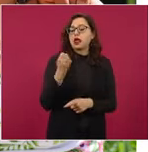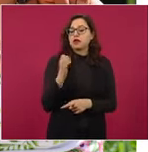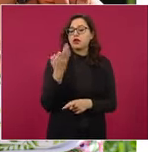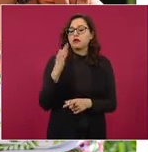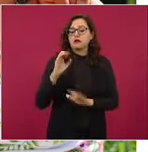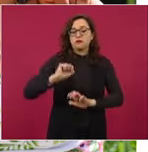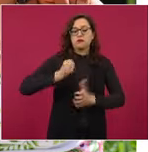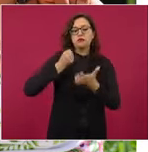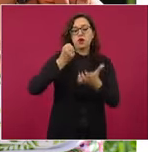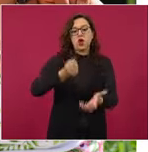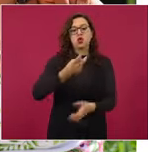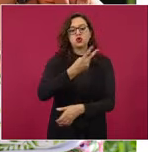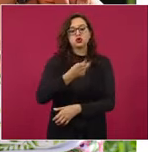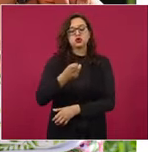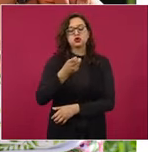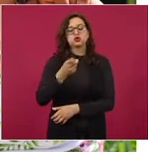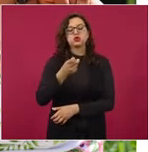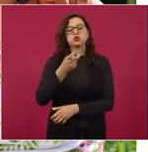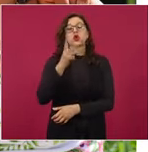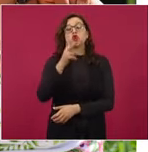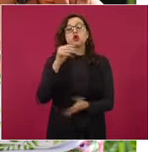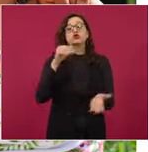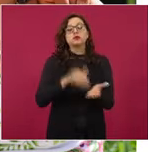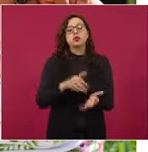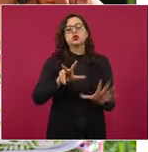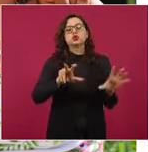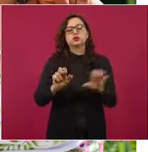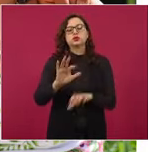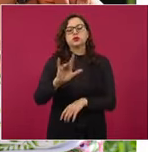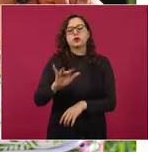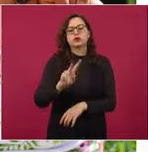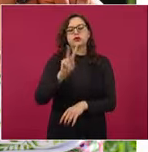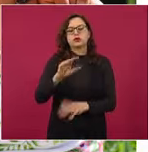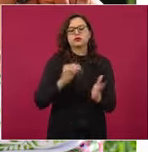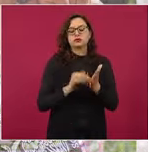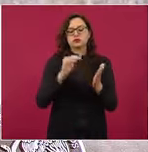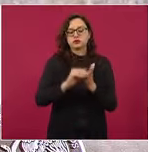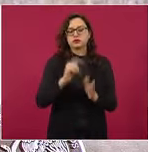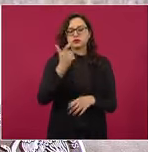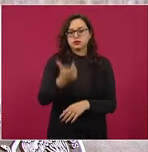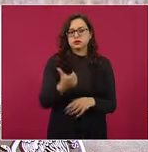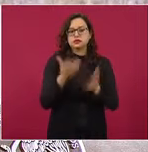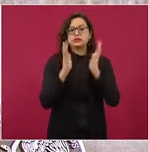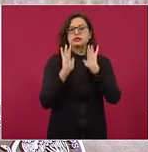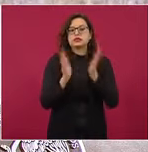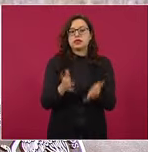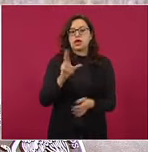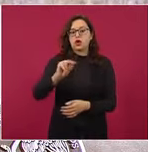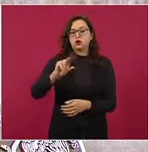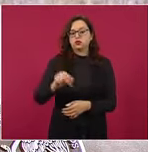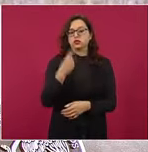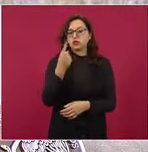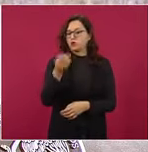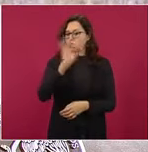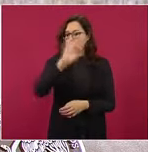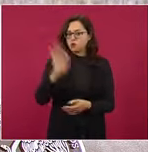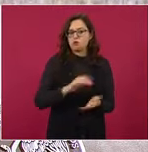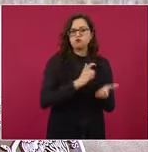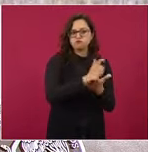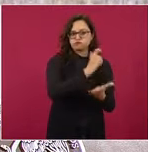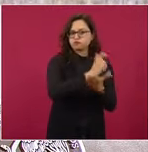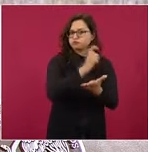dos mil 852 millones de pesos y llevamos un 89.1 por ciento de avance en el pago.